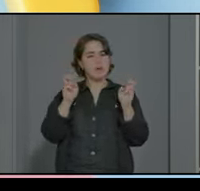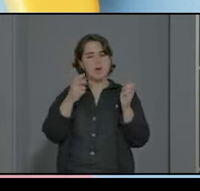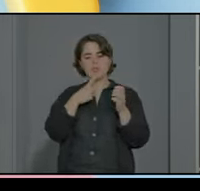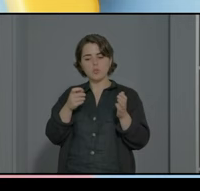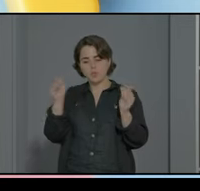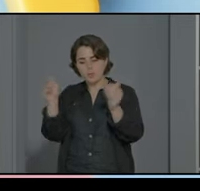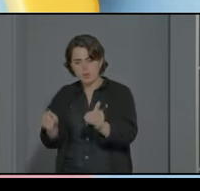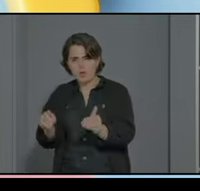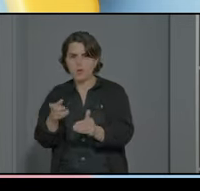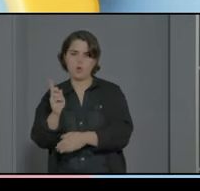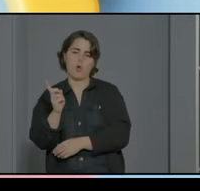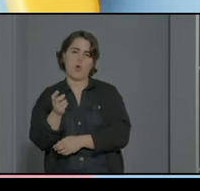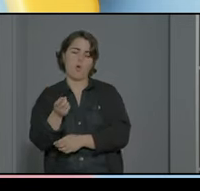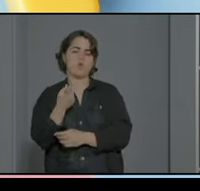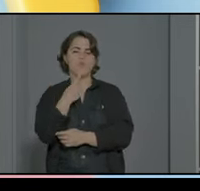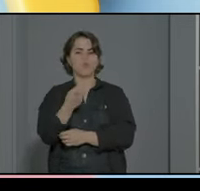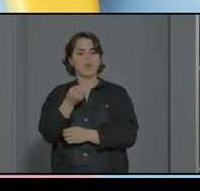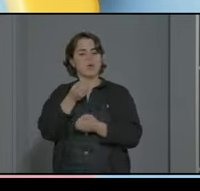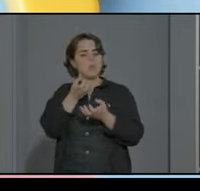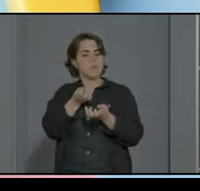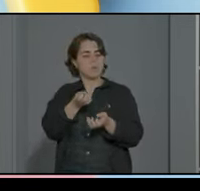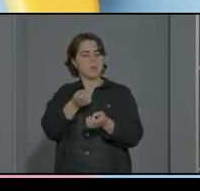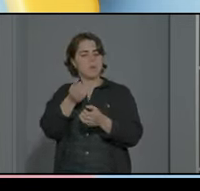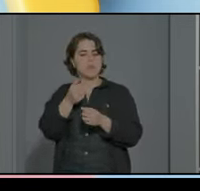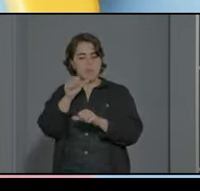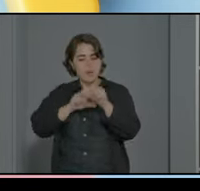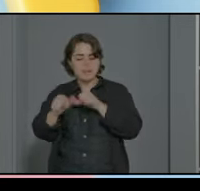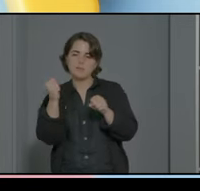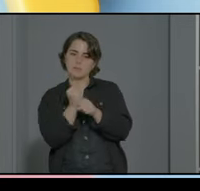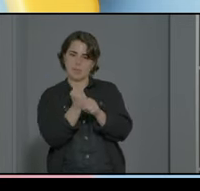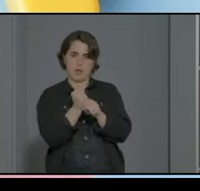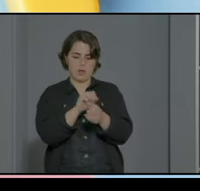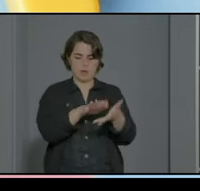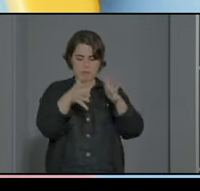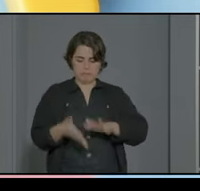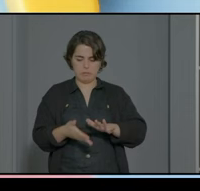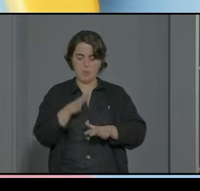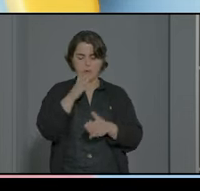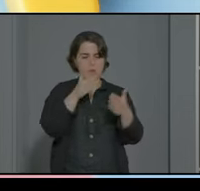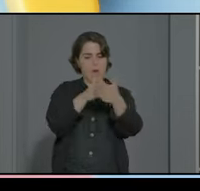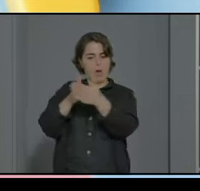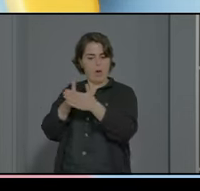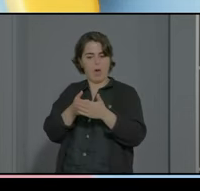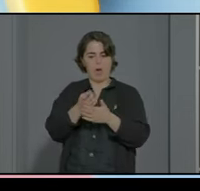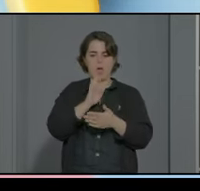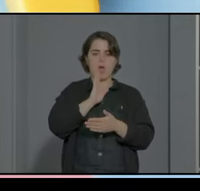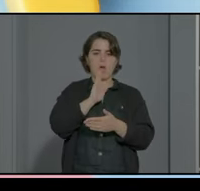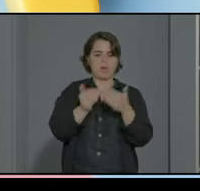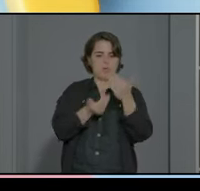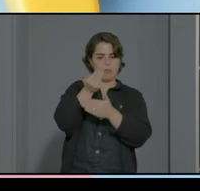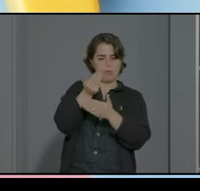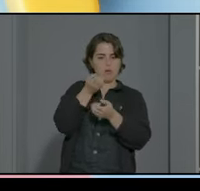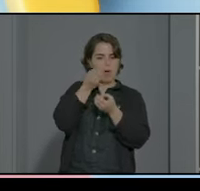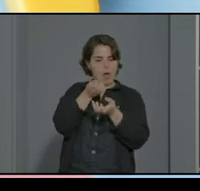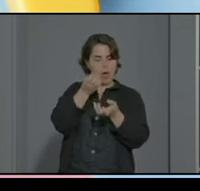para darlas a conocer y para trabajar a partir de ellas porque esas barreras que se van a encontrar de las que hemos estado hablando durante el día de hoy